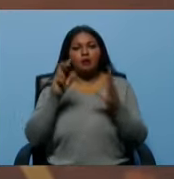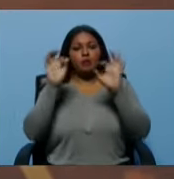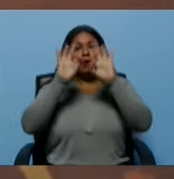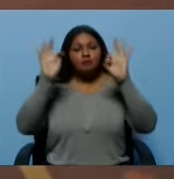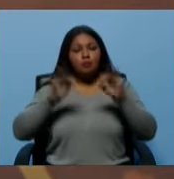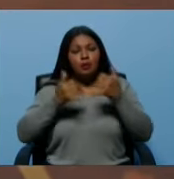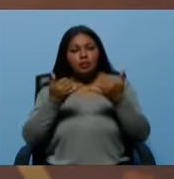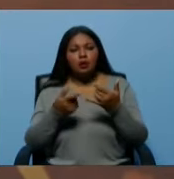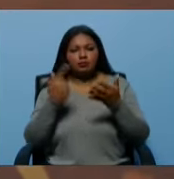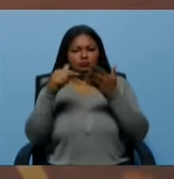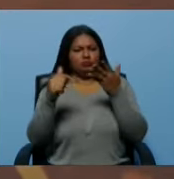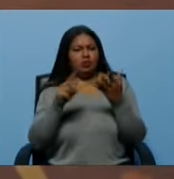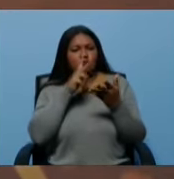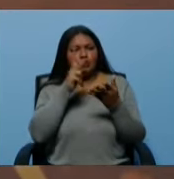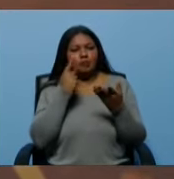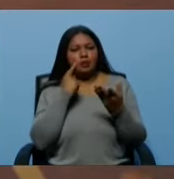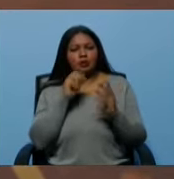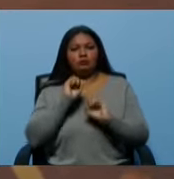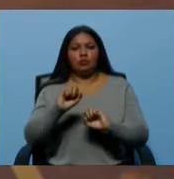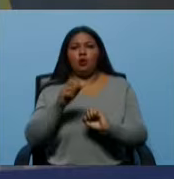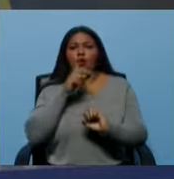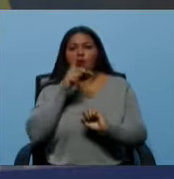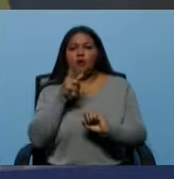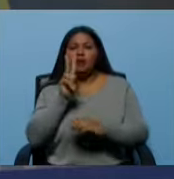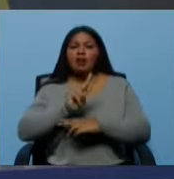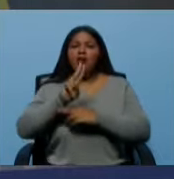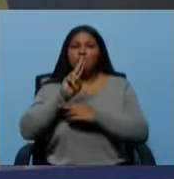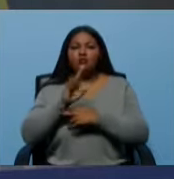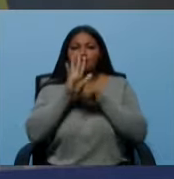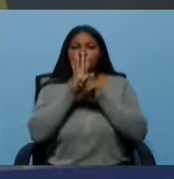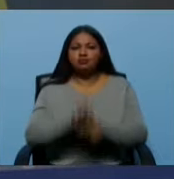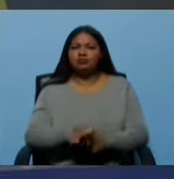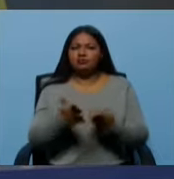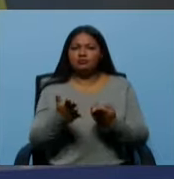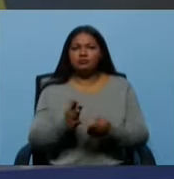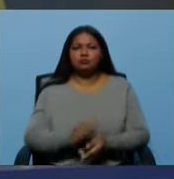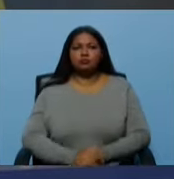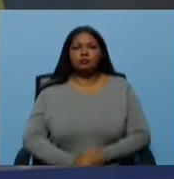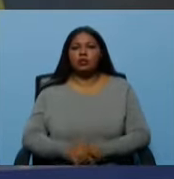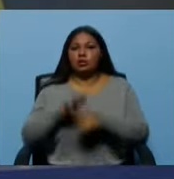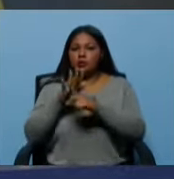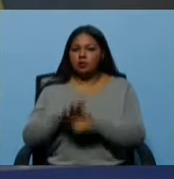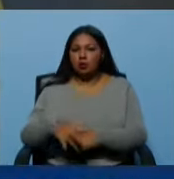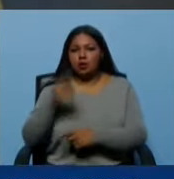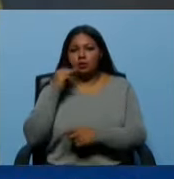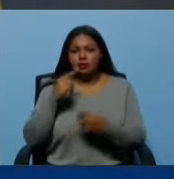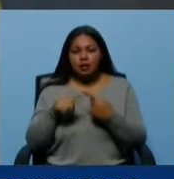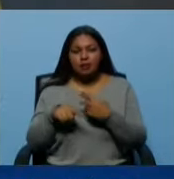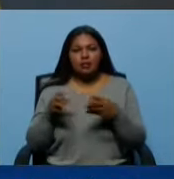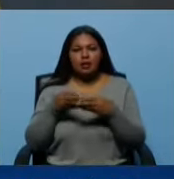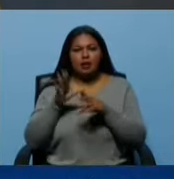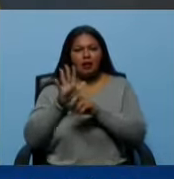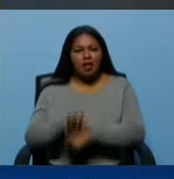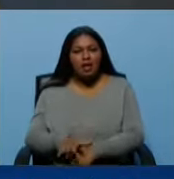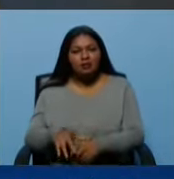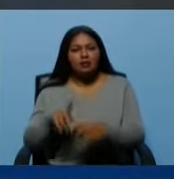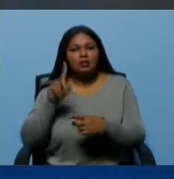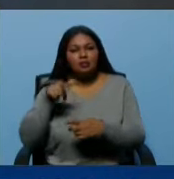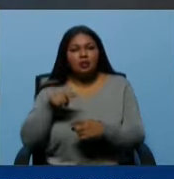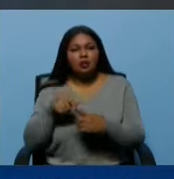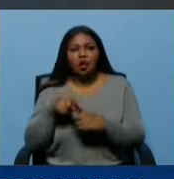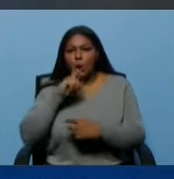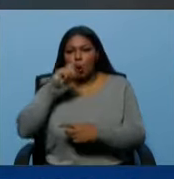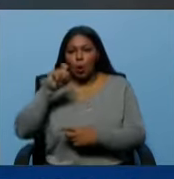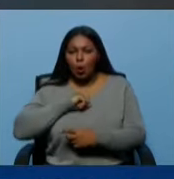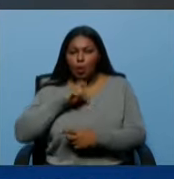Unos términos... ¿Fascistas? Fascistas. Fascistas, discriminación... Eso es, discriminación racial, discriminación de clase, odio